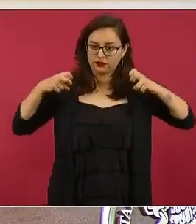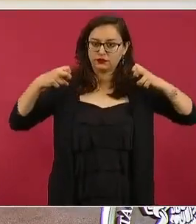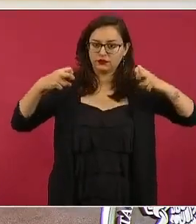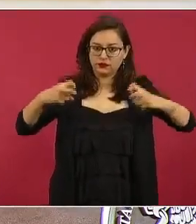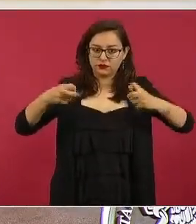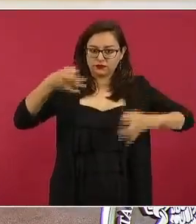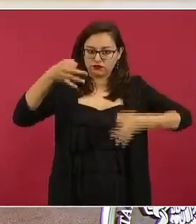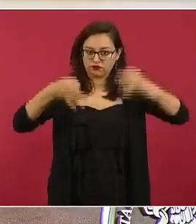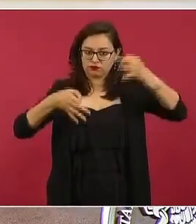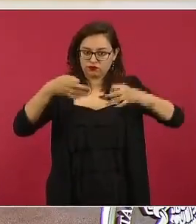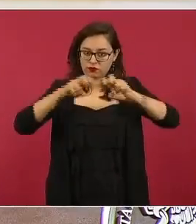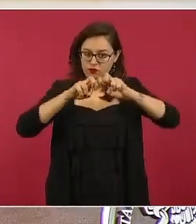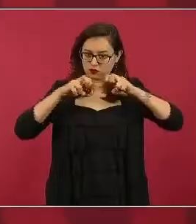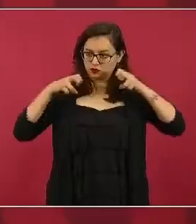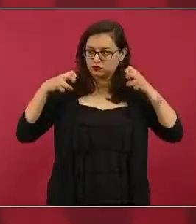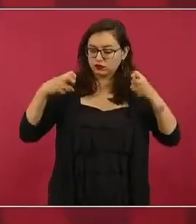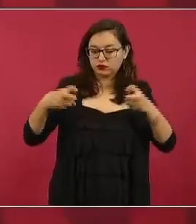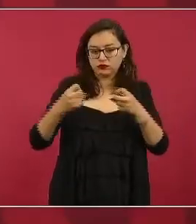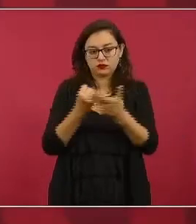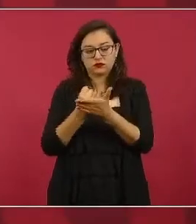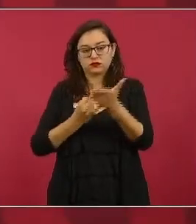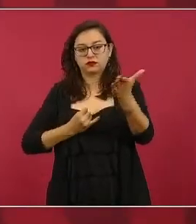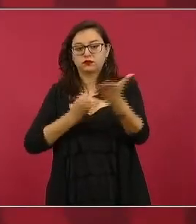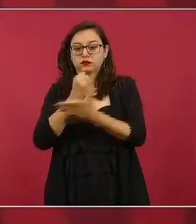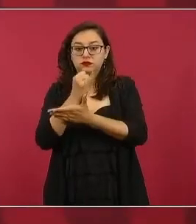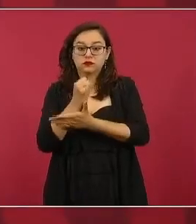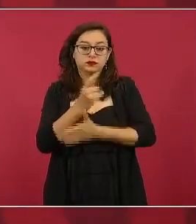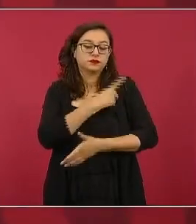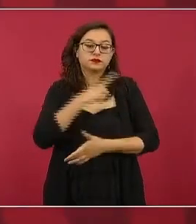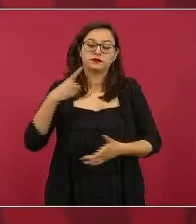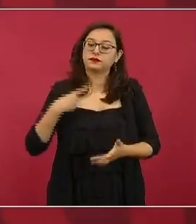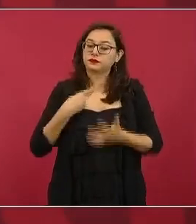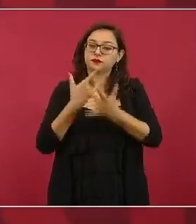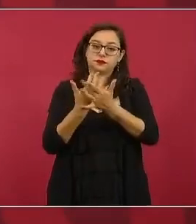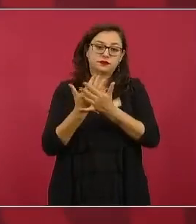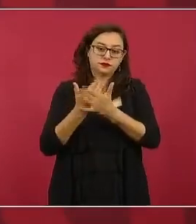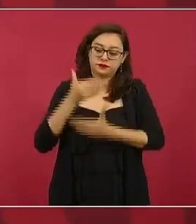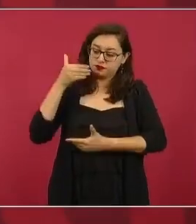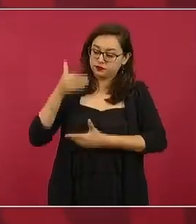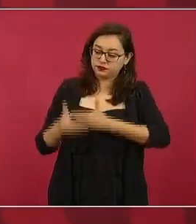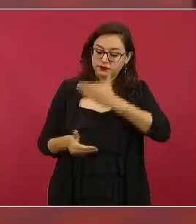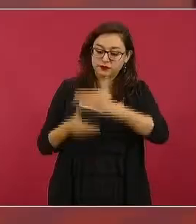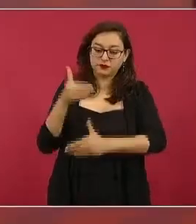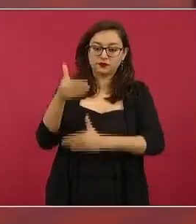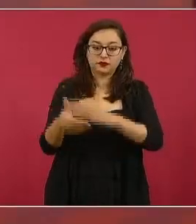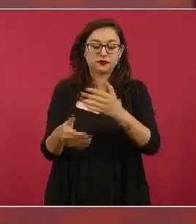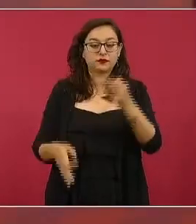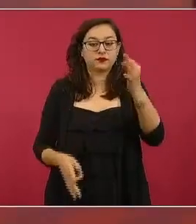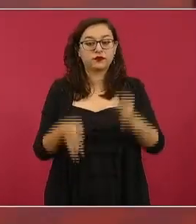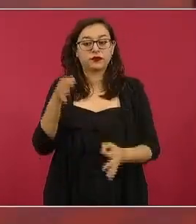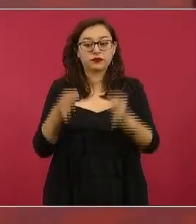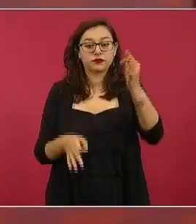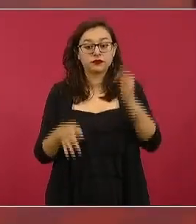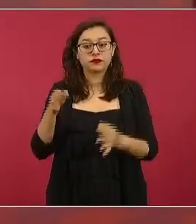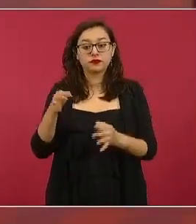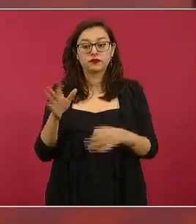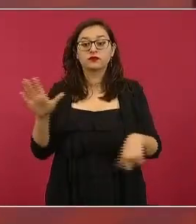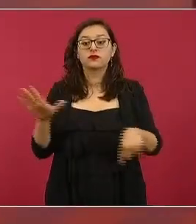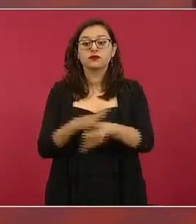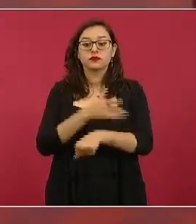hay que esperar el juicio porque este no depende